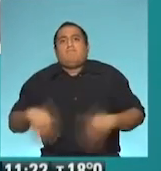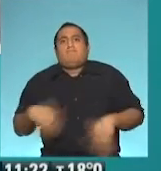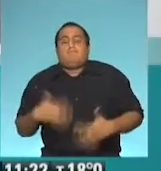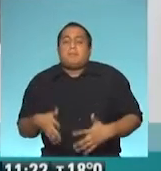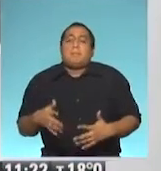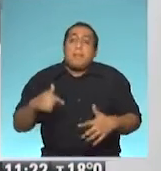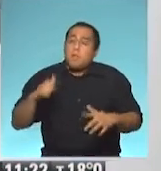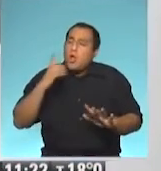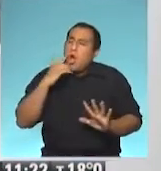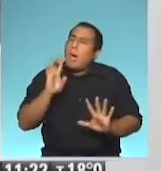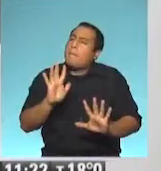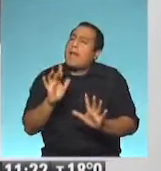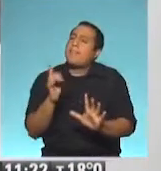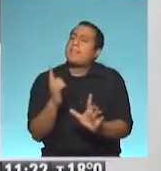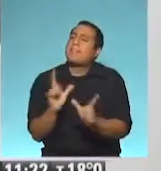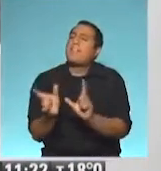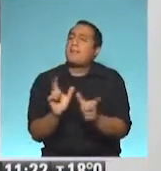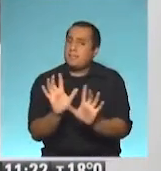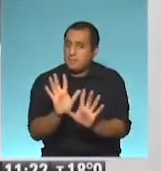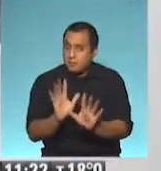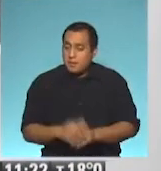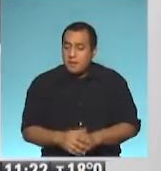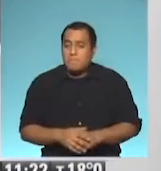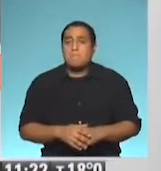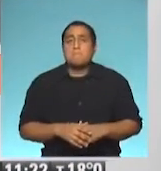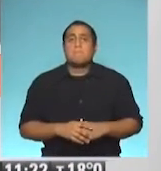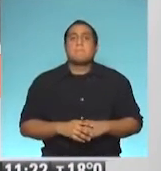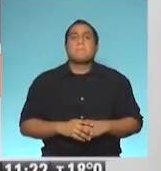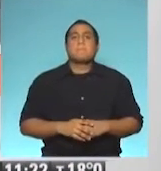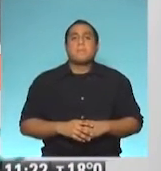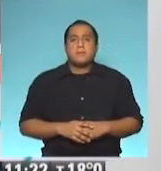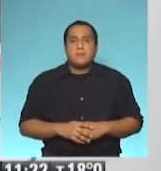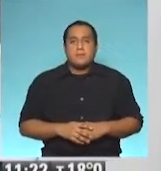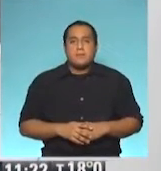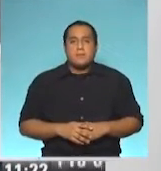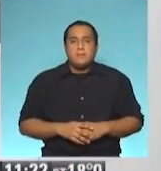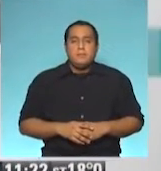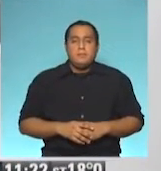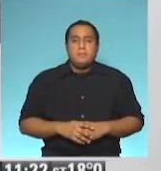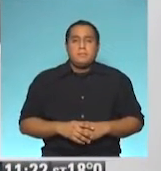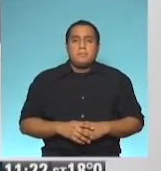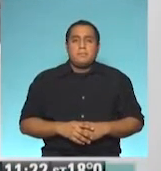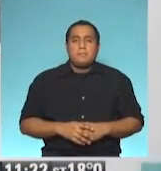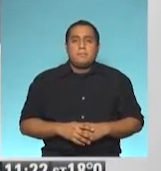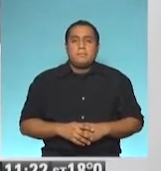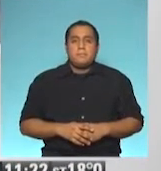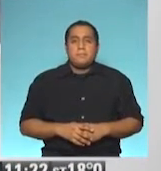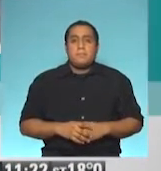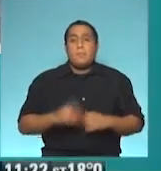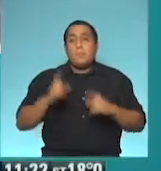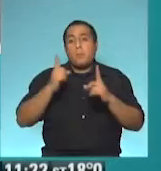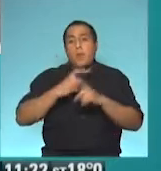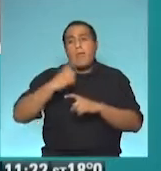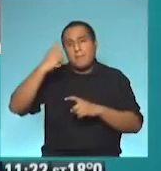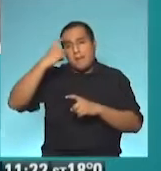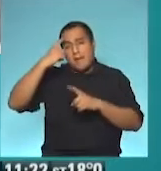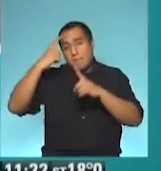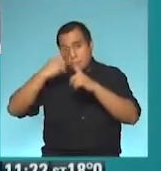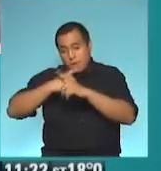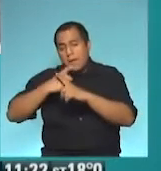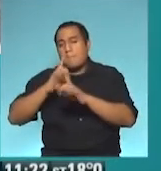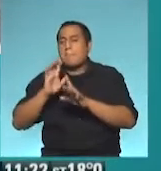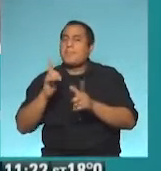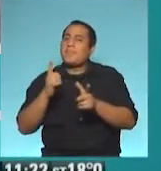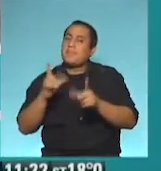diferenciarlo muy bien de lo que tiene que ver con los padecimientos, digamos, más mentales. Claro. Ahora hay una